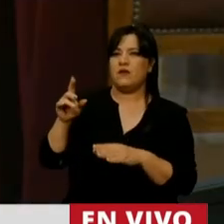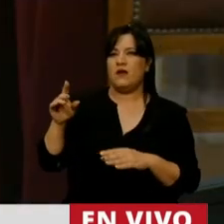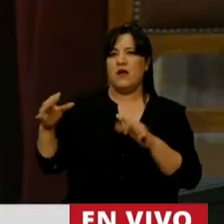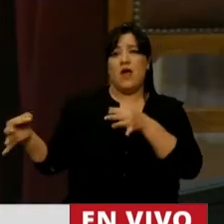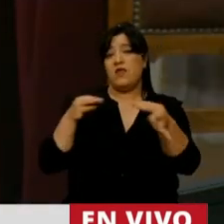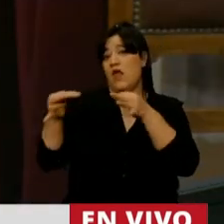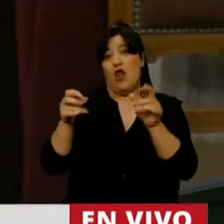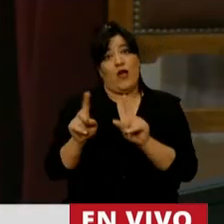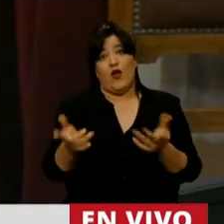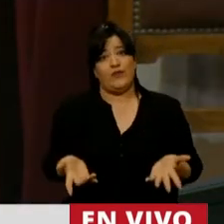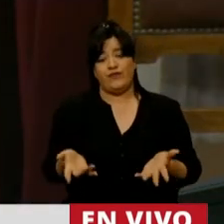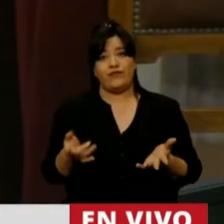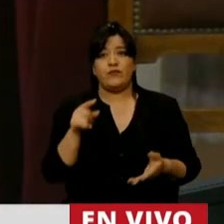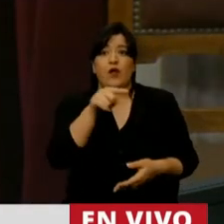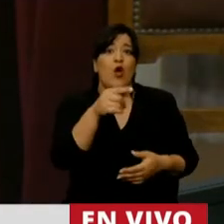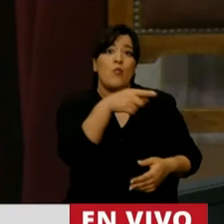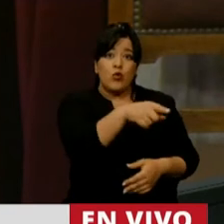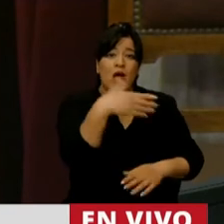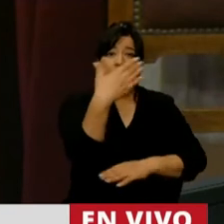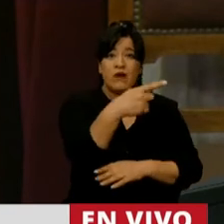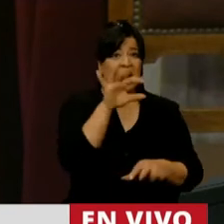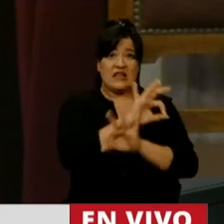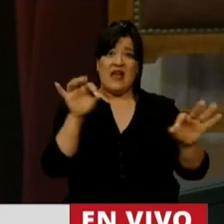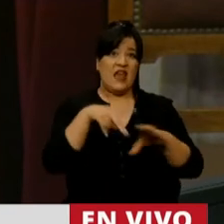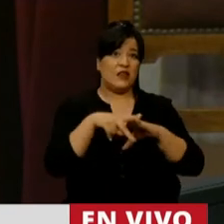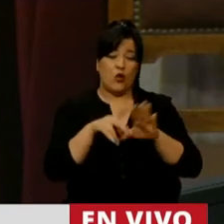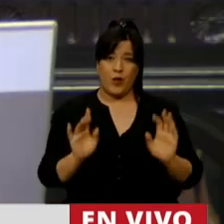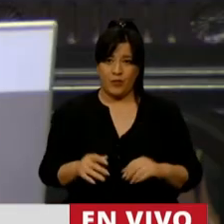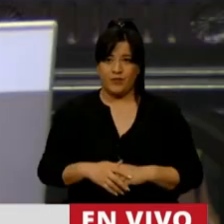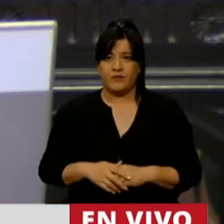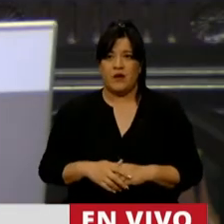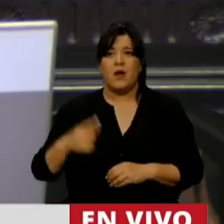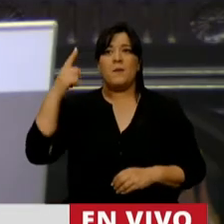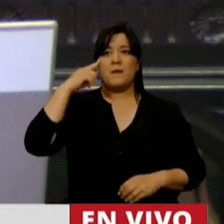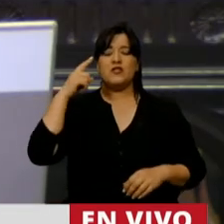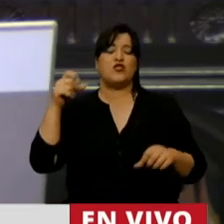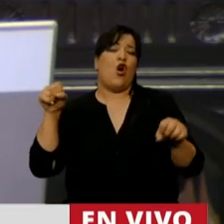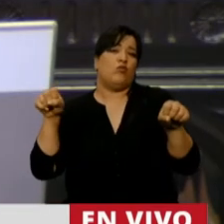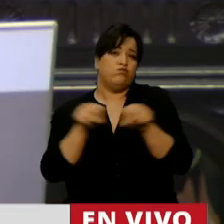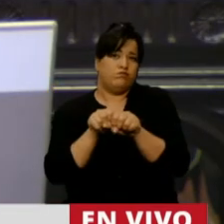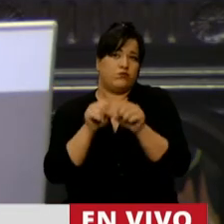no dialogue. Pensó en la conectividad... Cuando usted habló nadie lo interrumpió. Pensó en la conectividad...